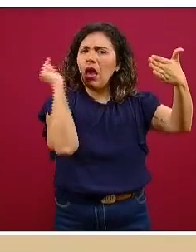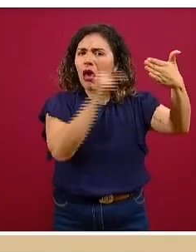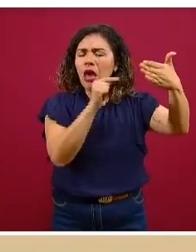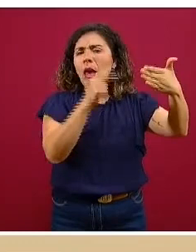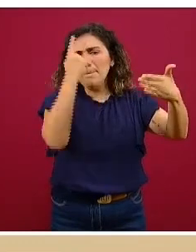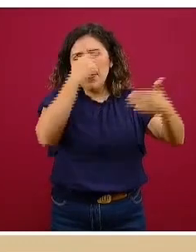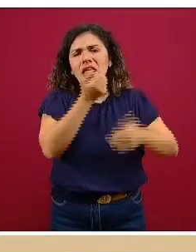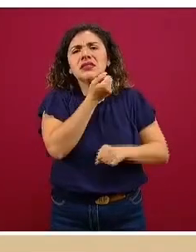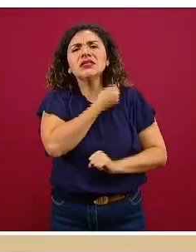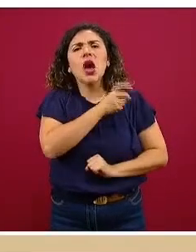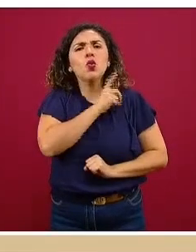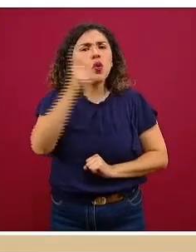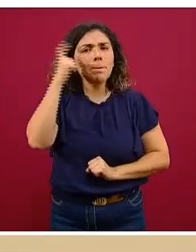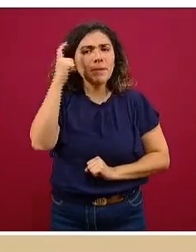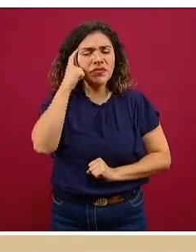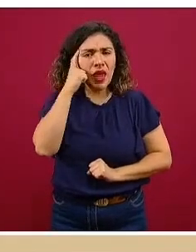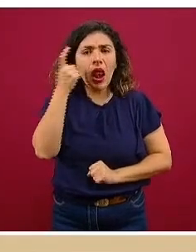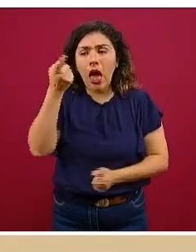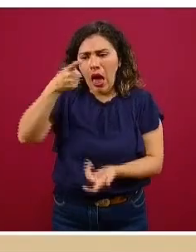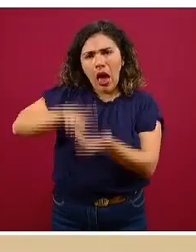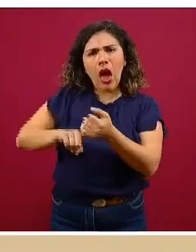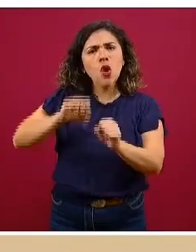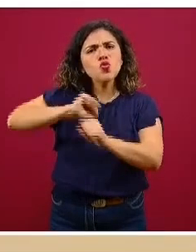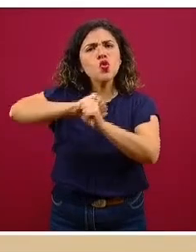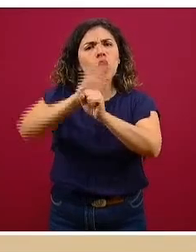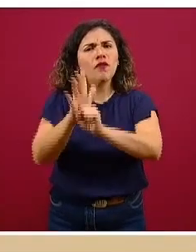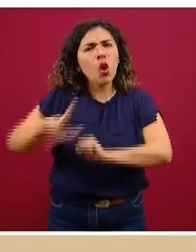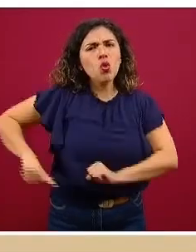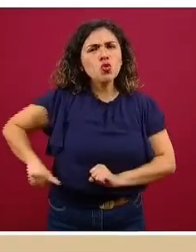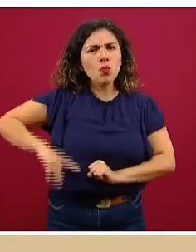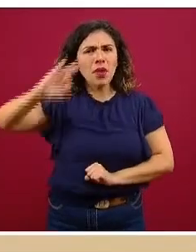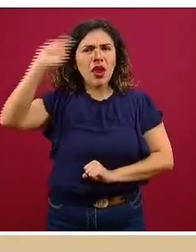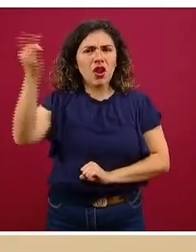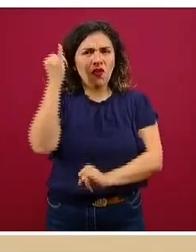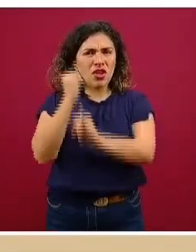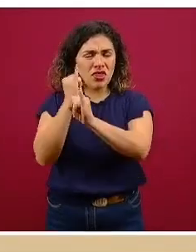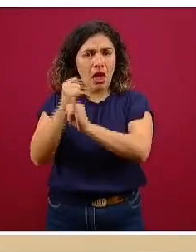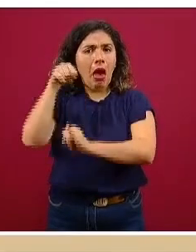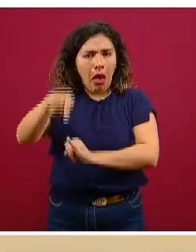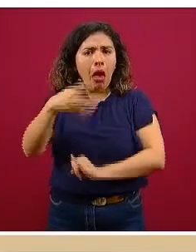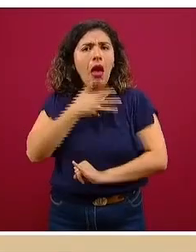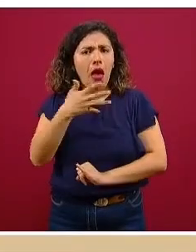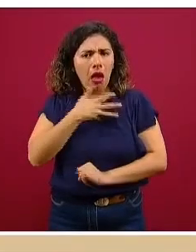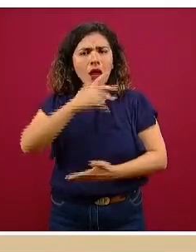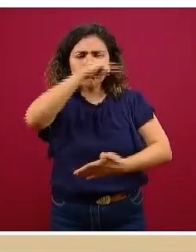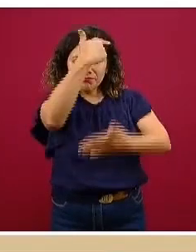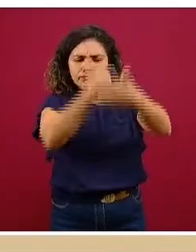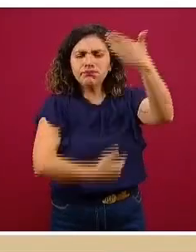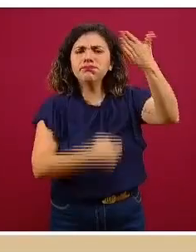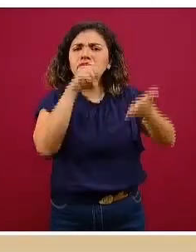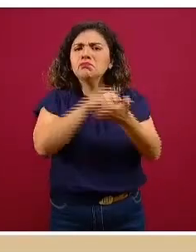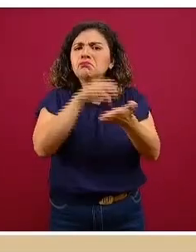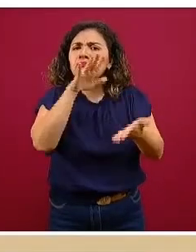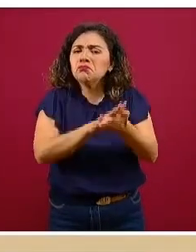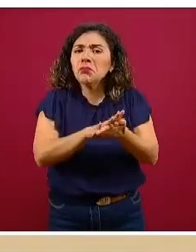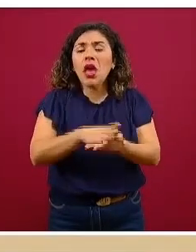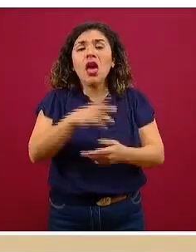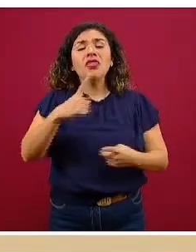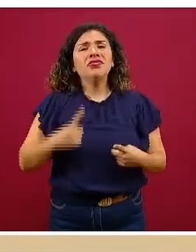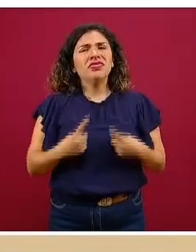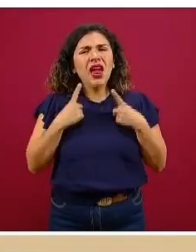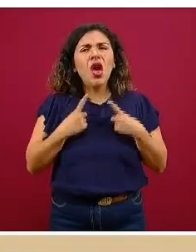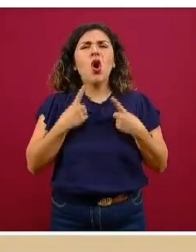y en la página del coronavirus del gobierno federal. Ahí se encuentran establecidos tanto los